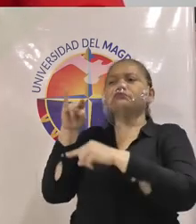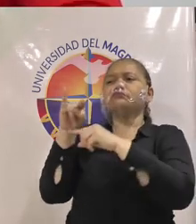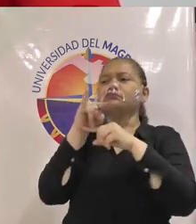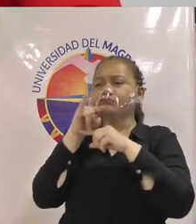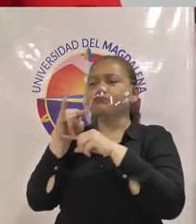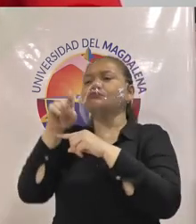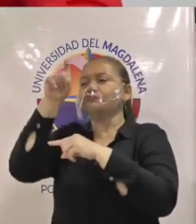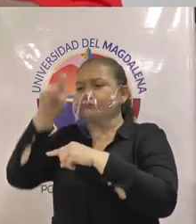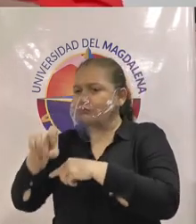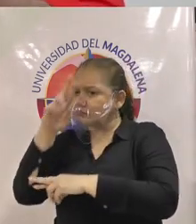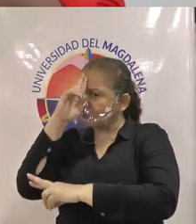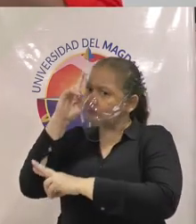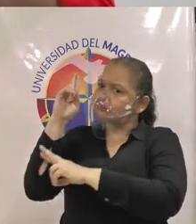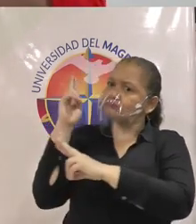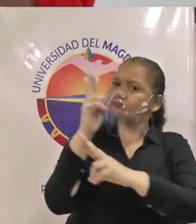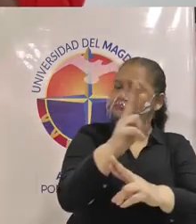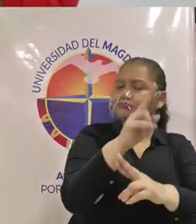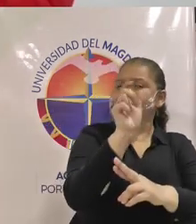estudiantes